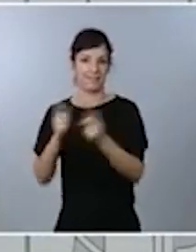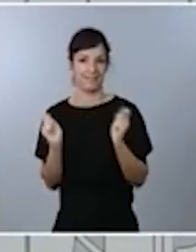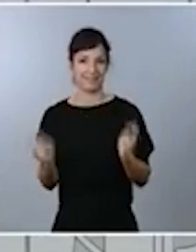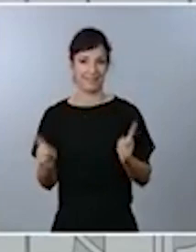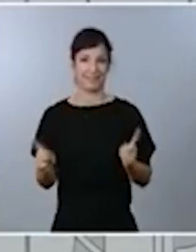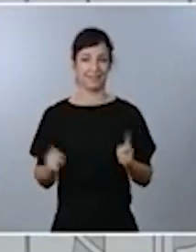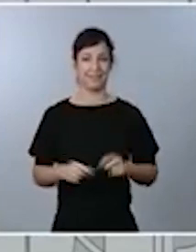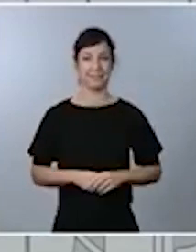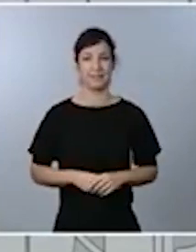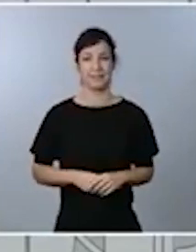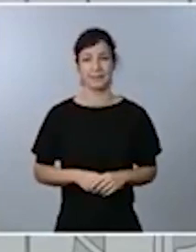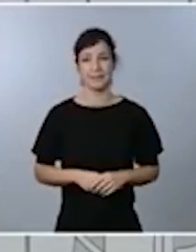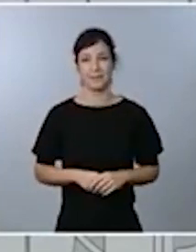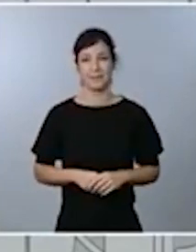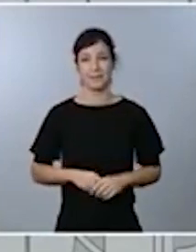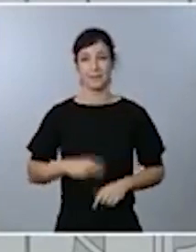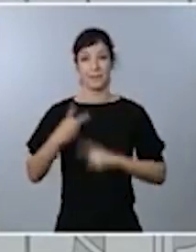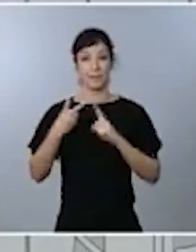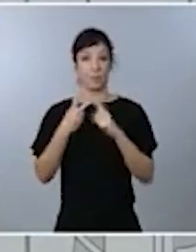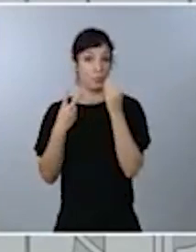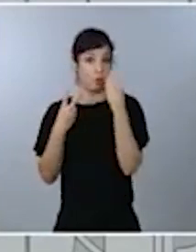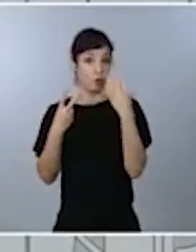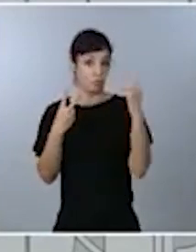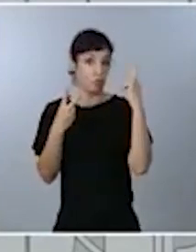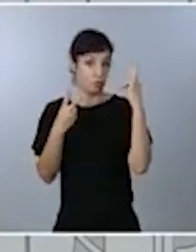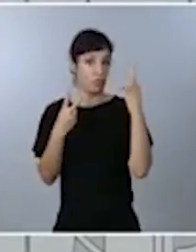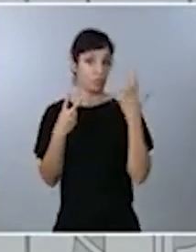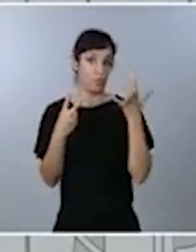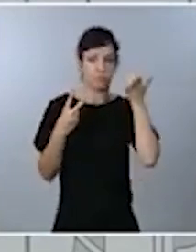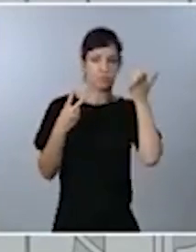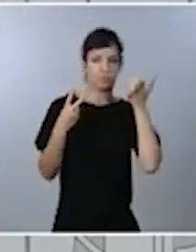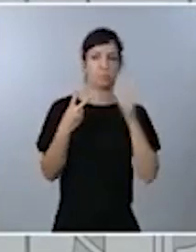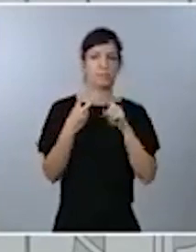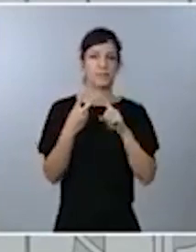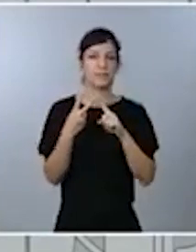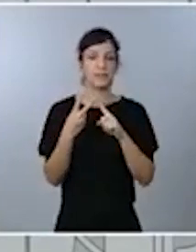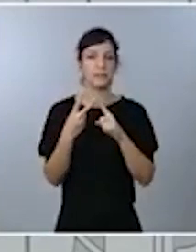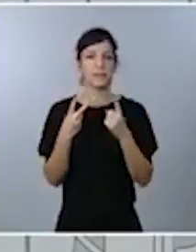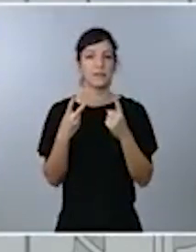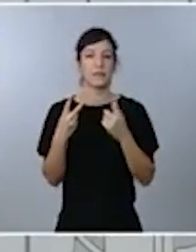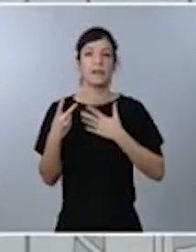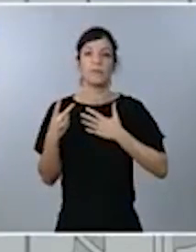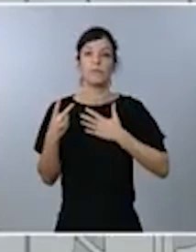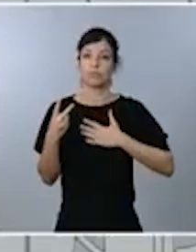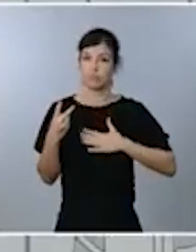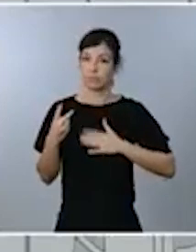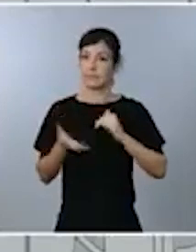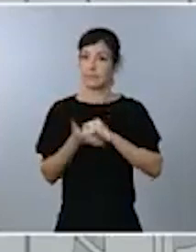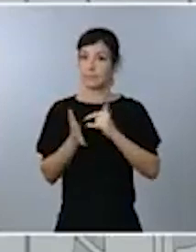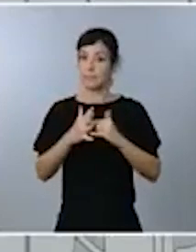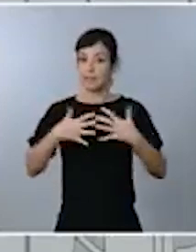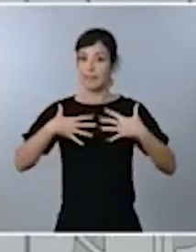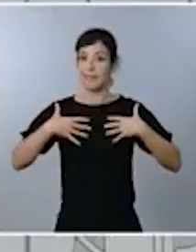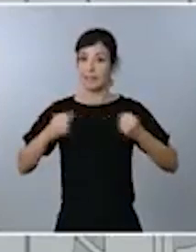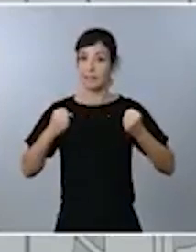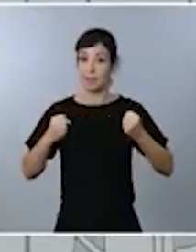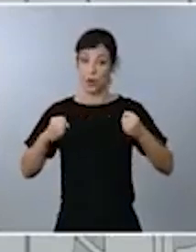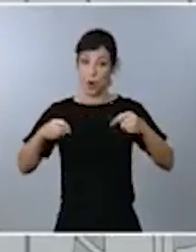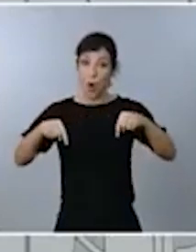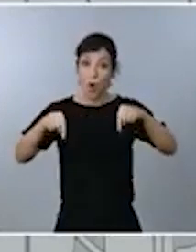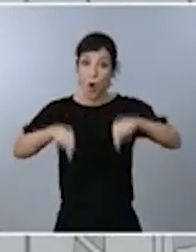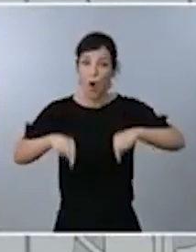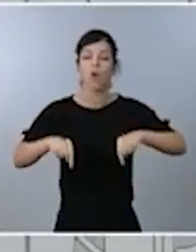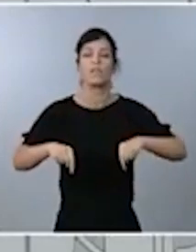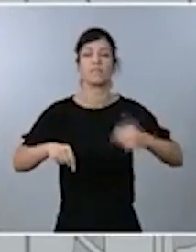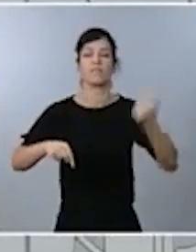La segunda fortaleza, la segunda ventaja que tenemos es que, afortunadamente, nuestro sistema sanitario hoy se ha aprovisionado con